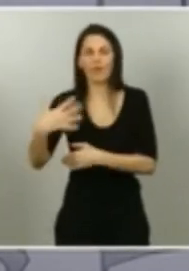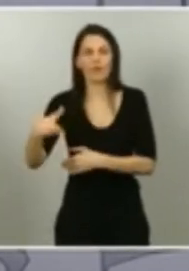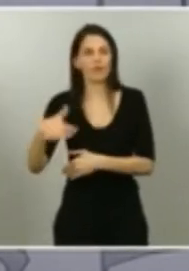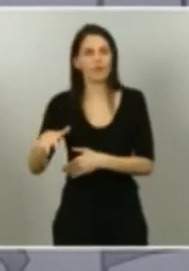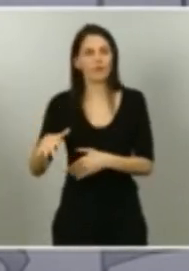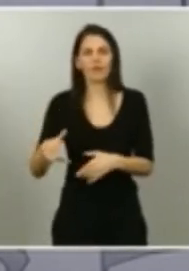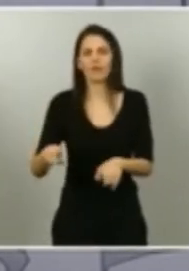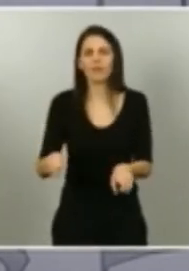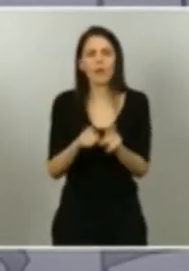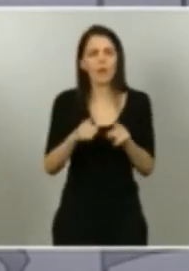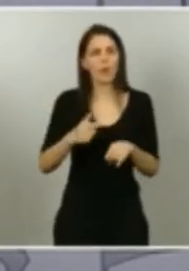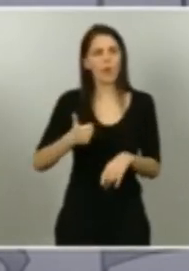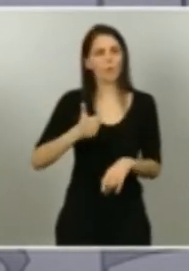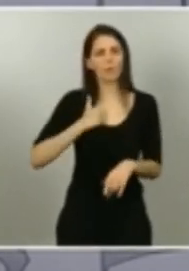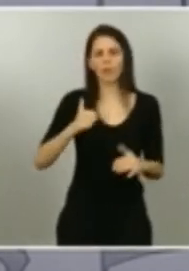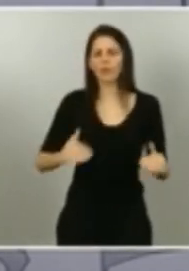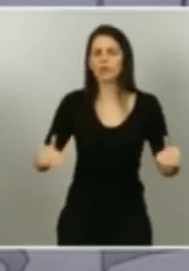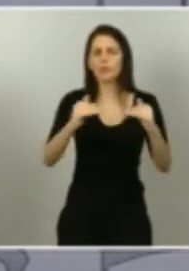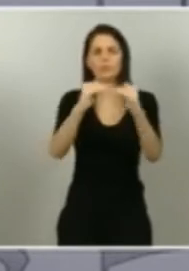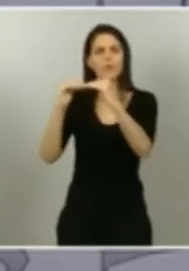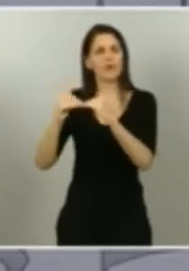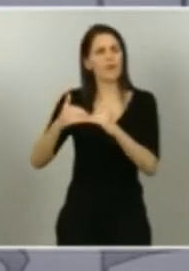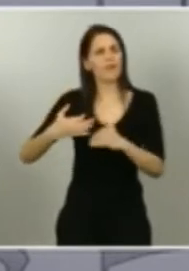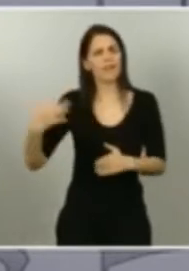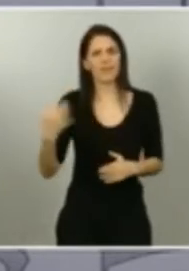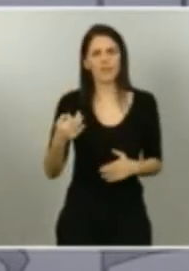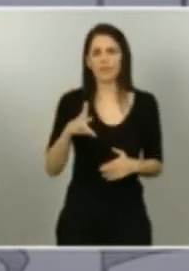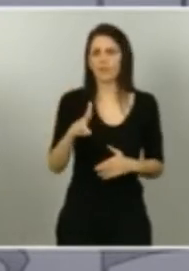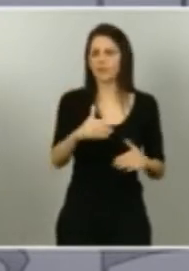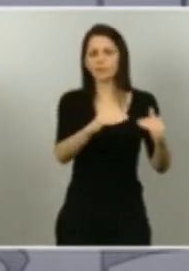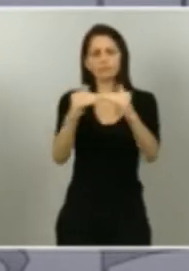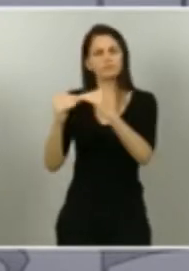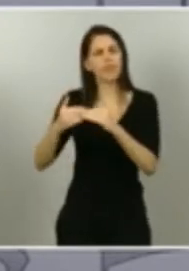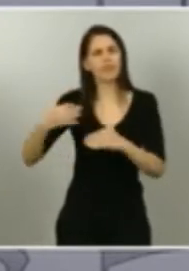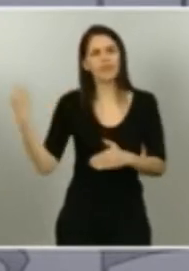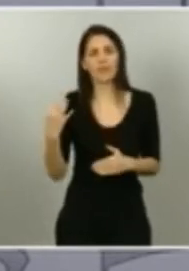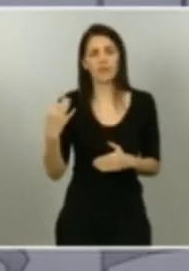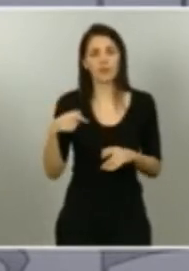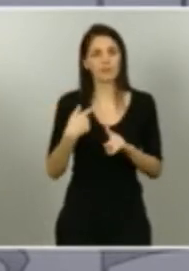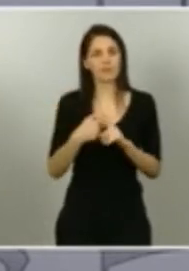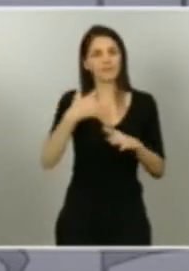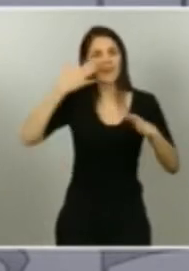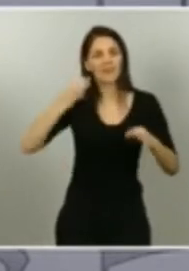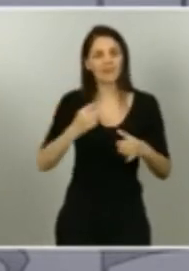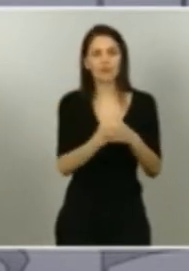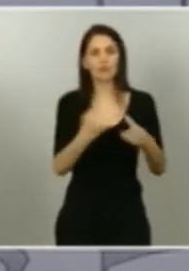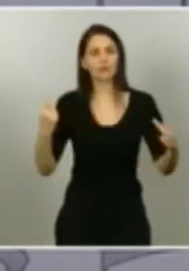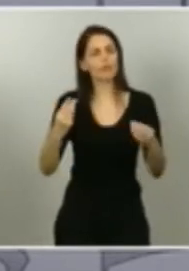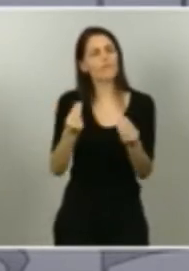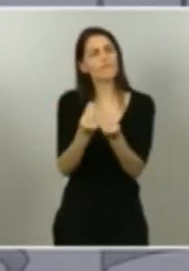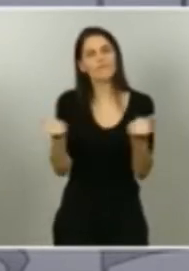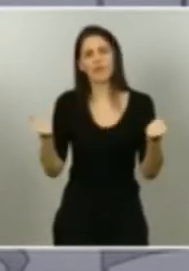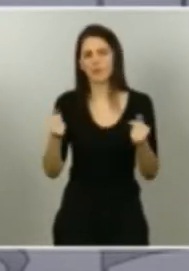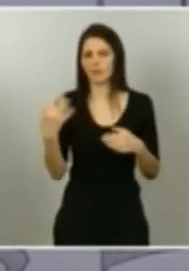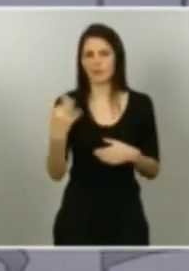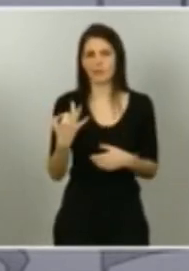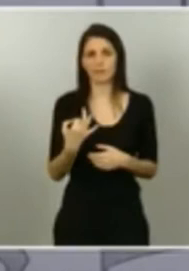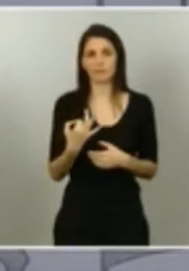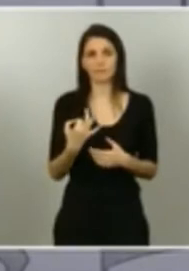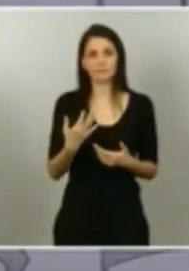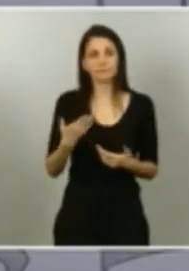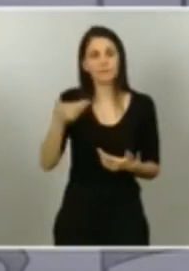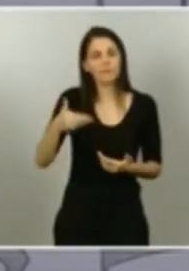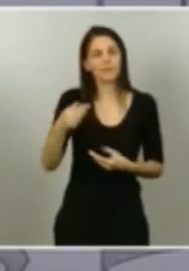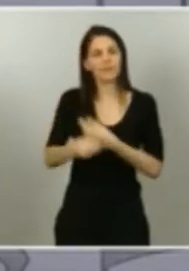riesgo alguno de exclusión. Se trata simplemente de hacer lo que es justo, de hacer lo que es justo, de garantizar una vida